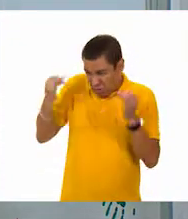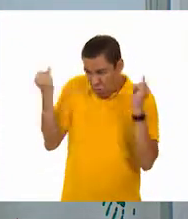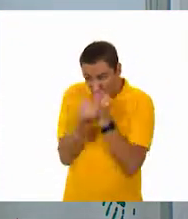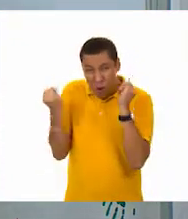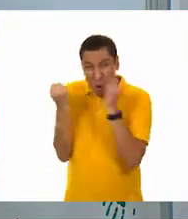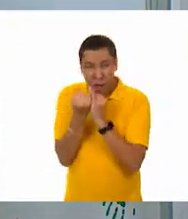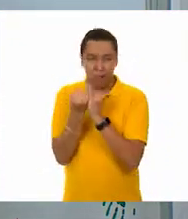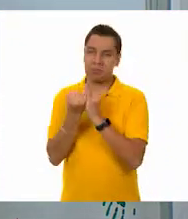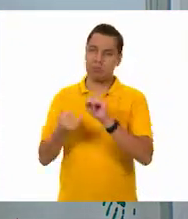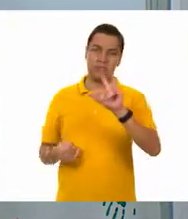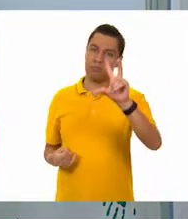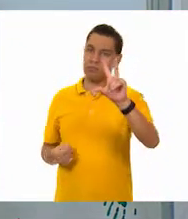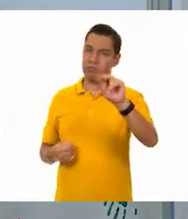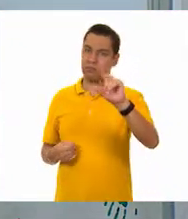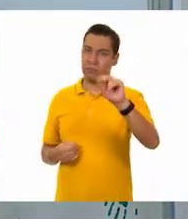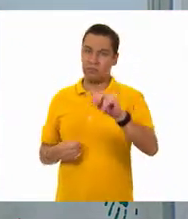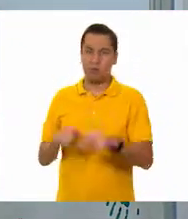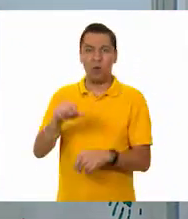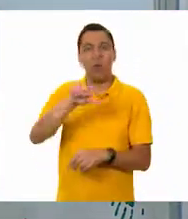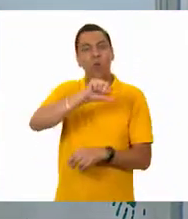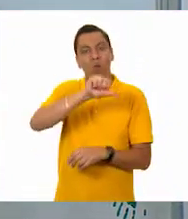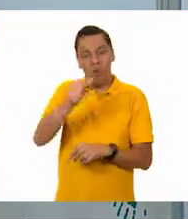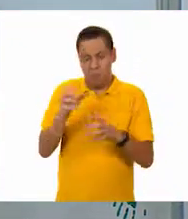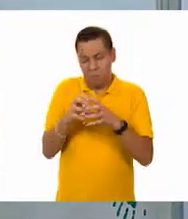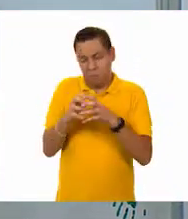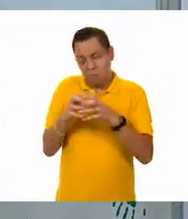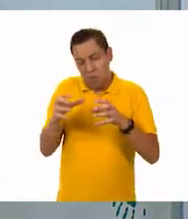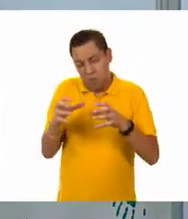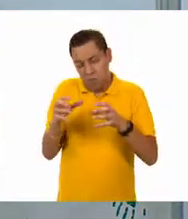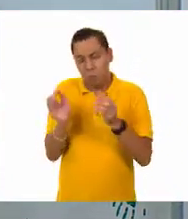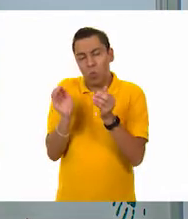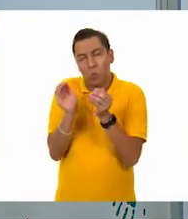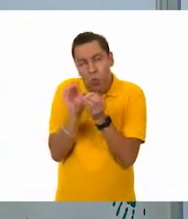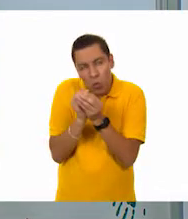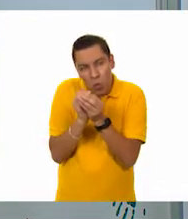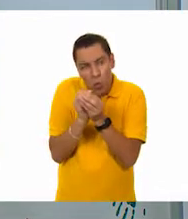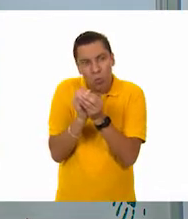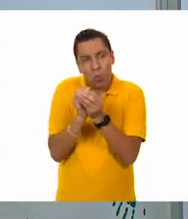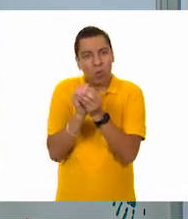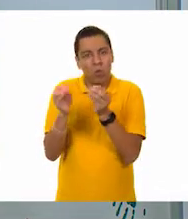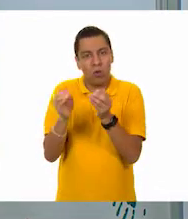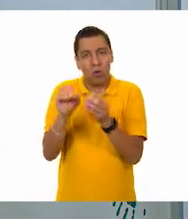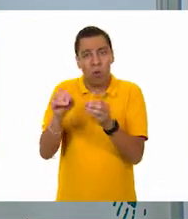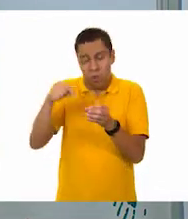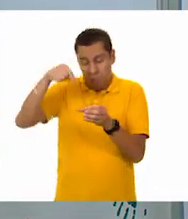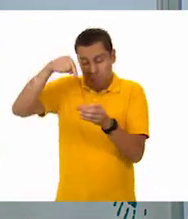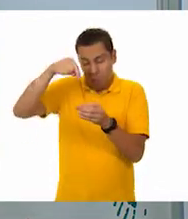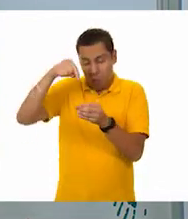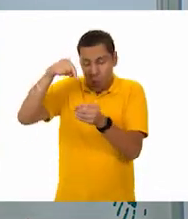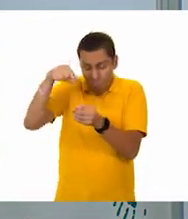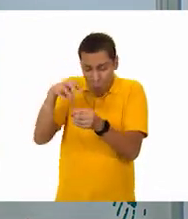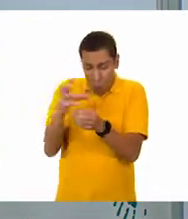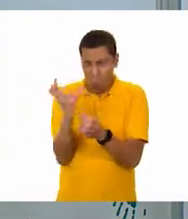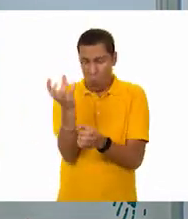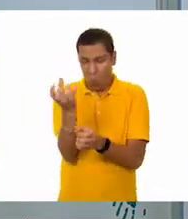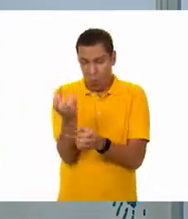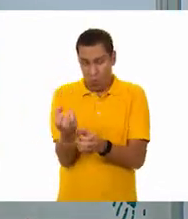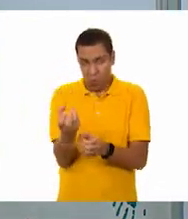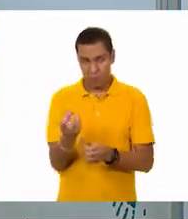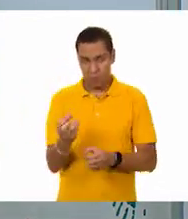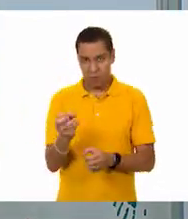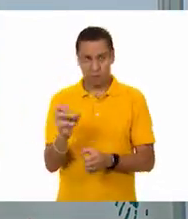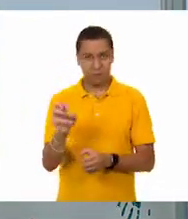forma. Están unas más gorditas, otras más delgadas. E inclusive me ha tocado ver unas que tienen como hasta hoyitos. ¿Lo has visto? Sí, parece que están golpeadas.